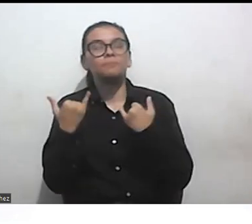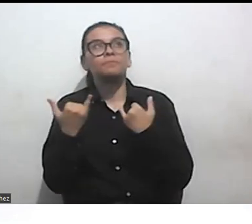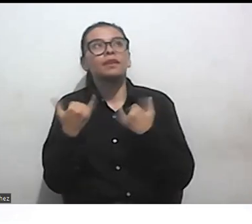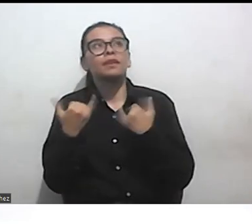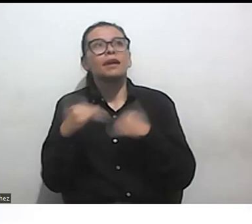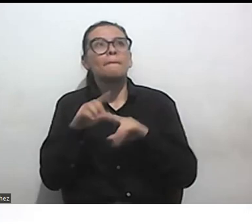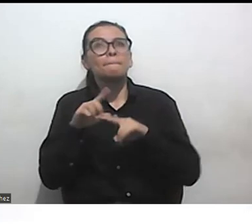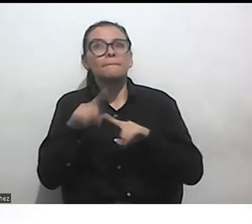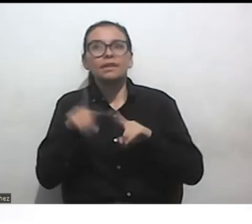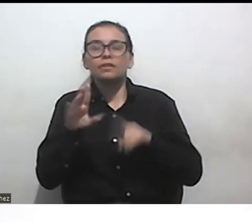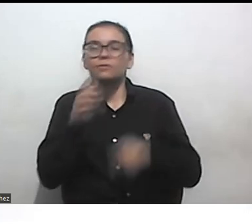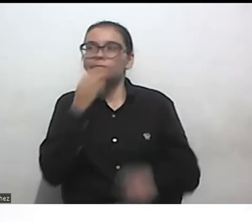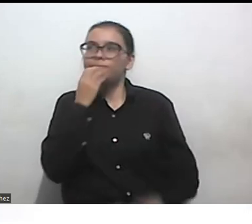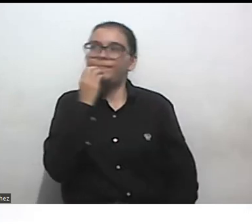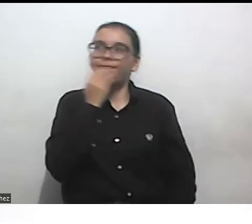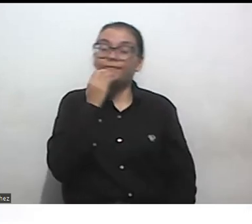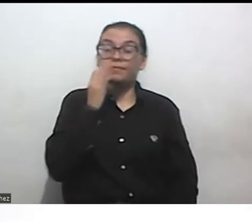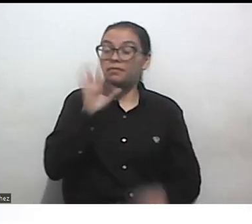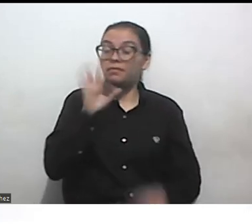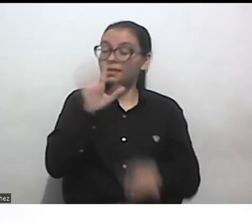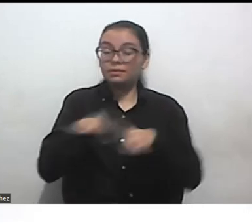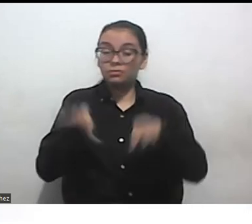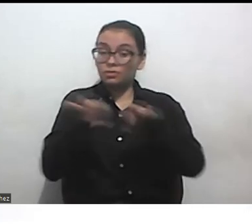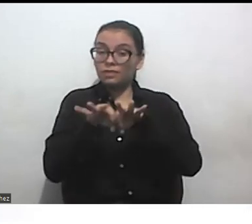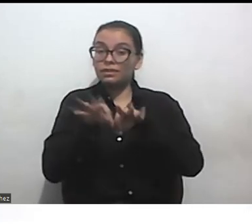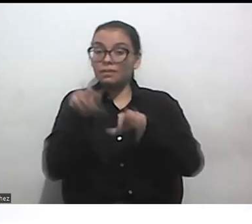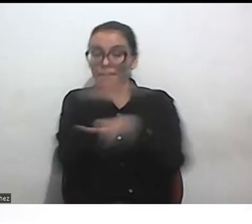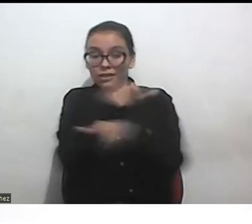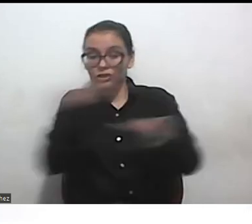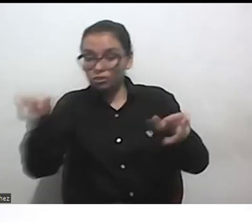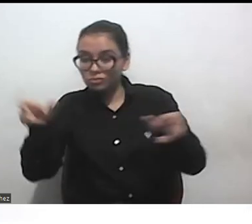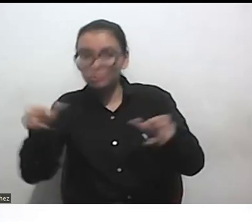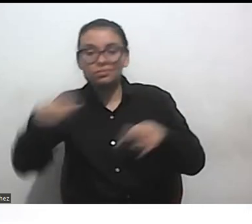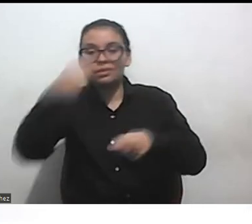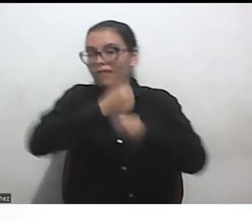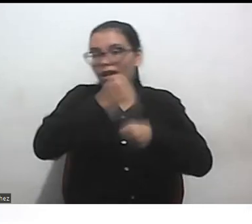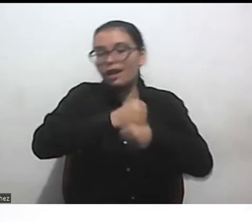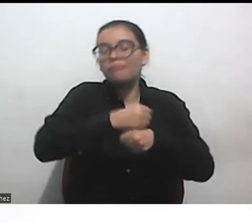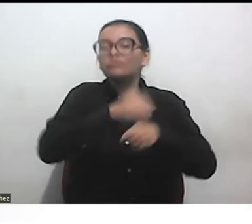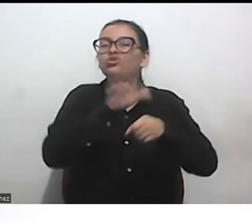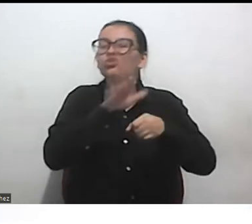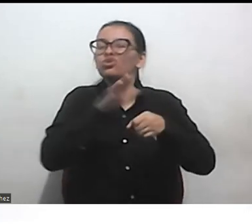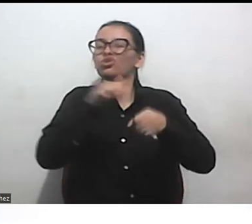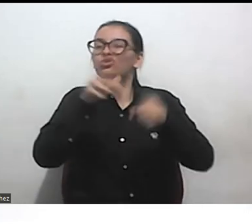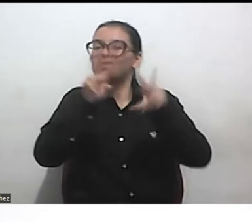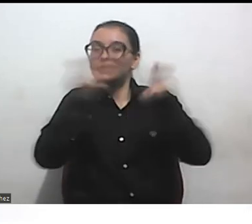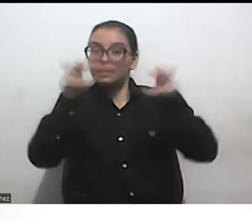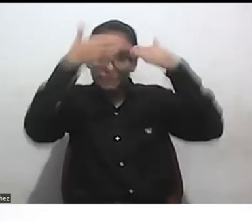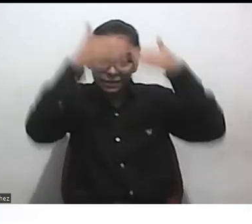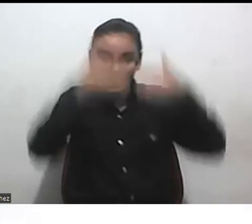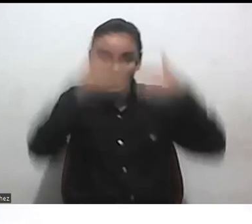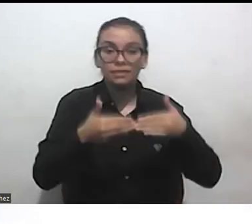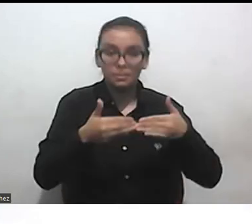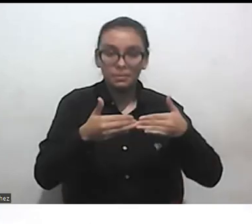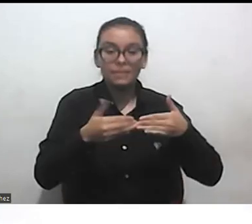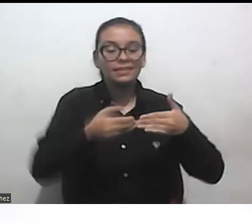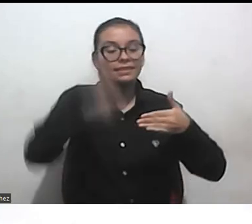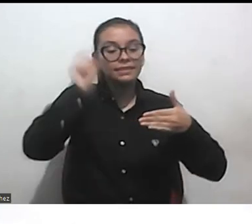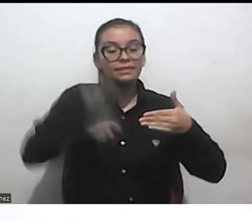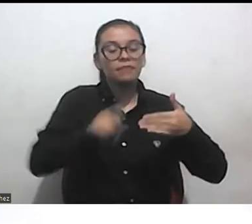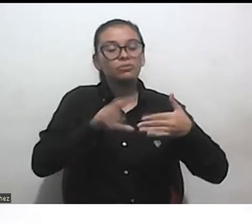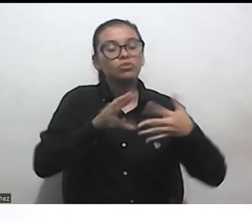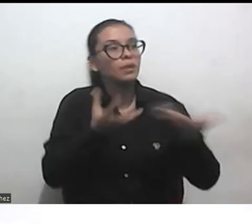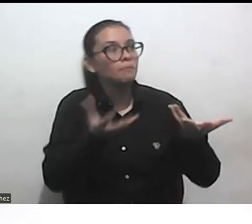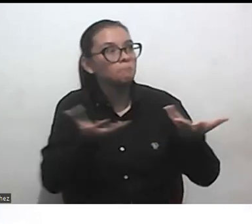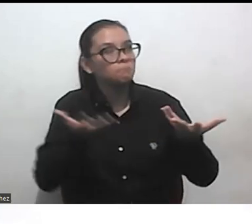creo que es muy importante para todas las personas que trabajamos de algún modo con discapacidad es realmente retomar las contribuciones